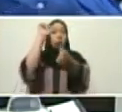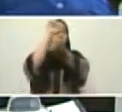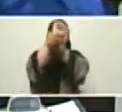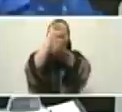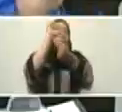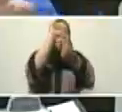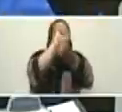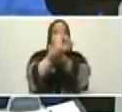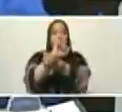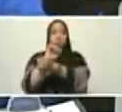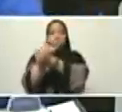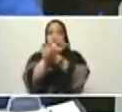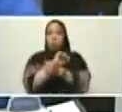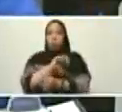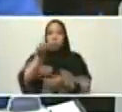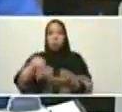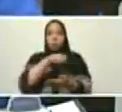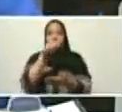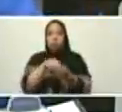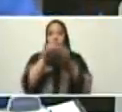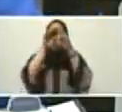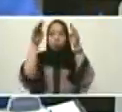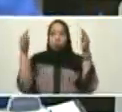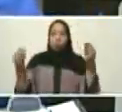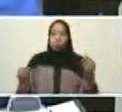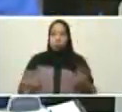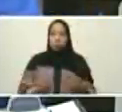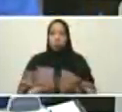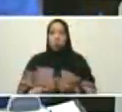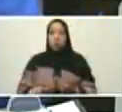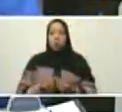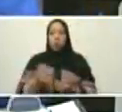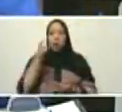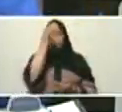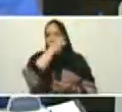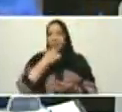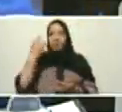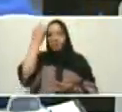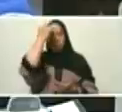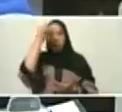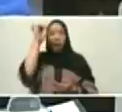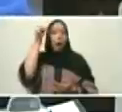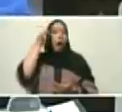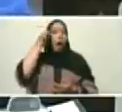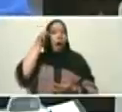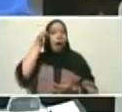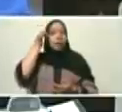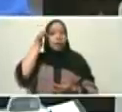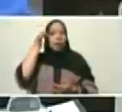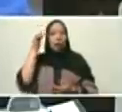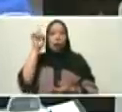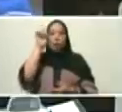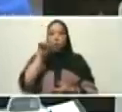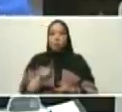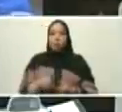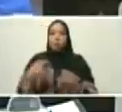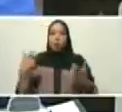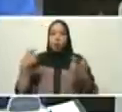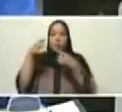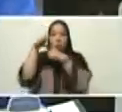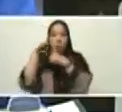estaba completo. El África, Asia, los pueblos sometidos a los ejércitos